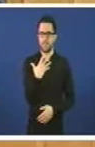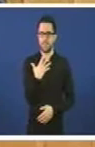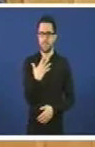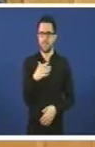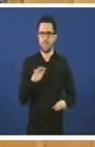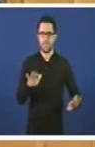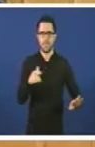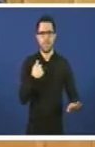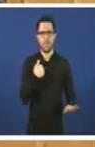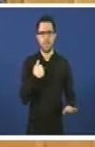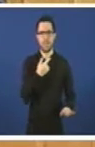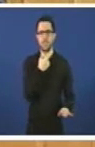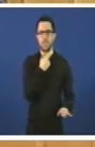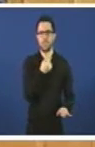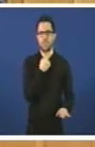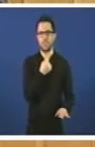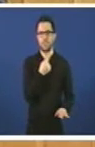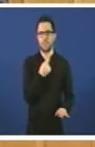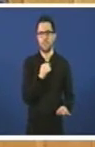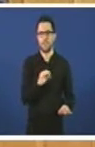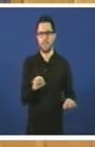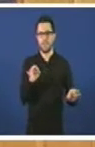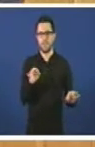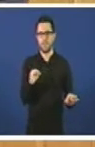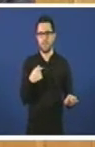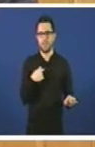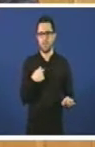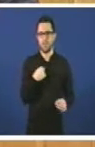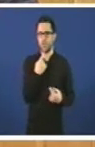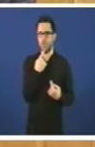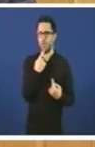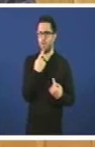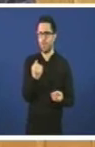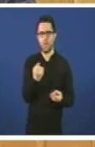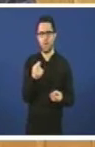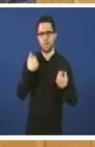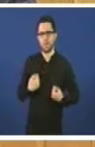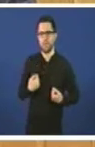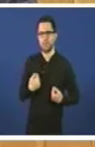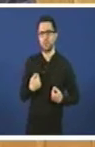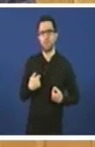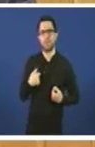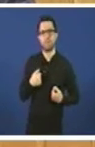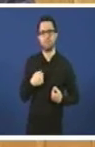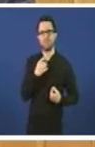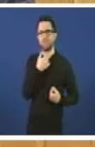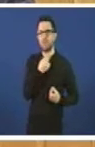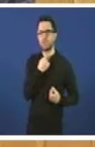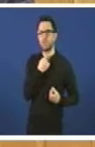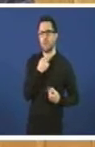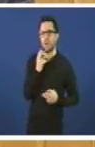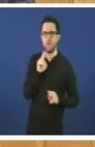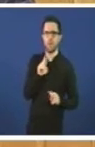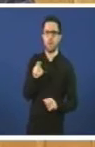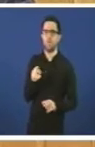si amigo que me gusta e para iso de verdade agora o digo personalmente e disfruto sabendo como llesdoen escoitar determinadas verdades